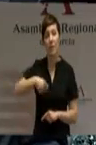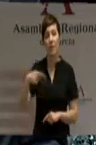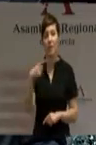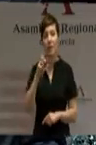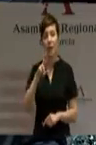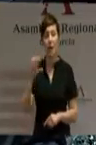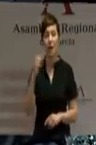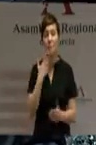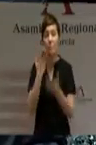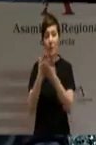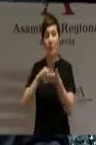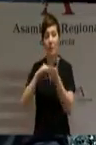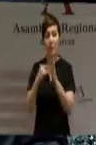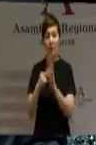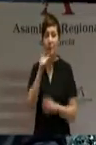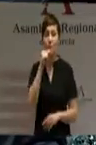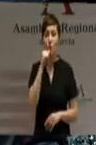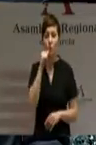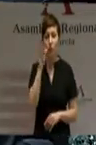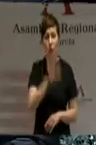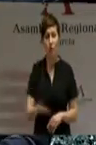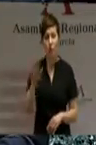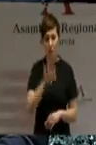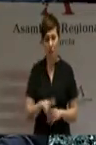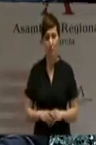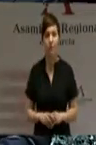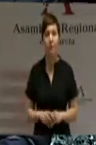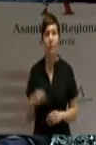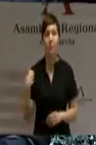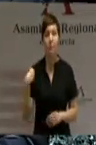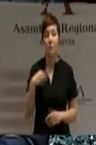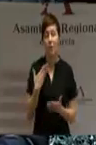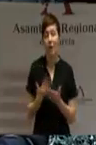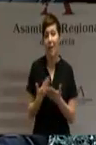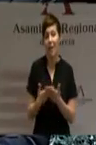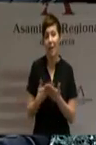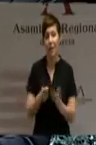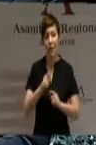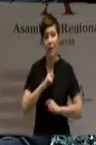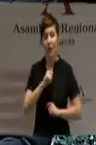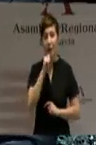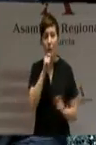Plan Hidrológico Nacional, una vez que ya hemos conseguido que esté garantizada el agua del Tajo.